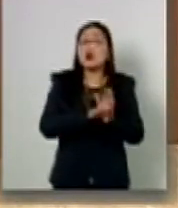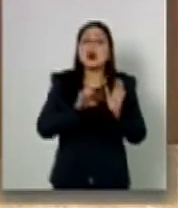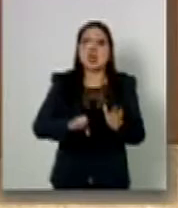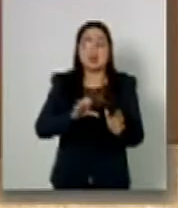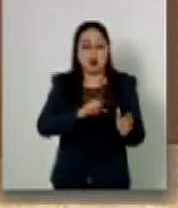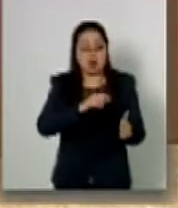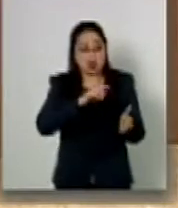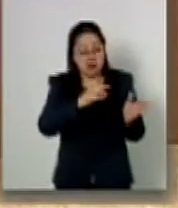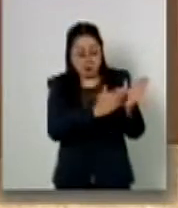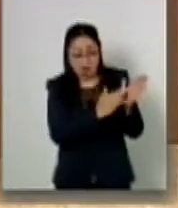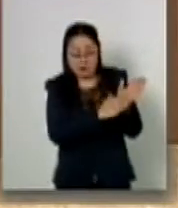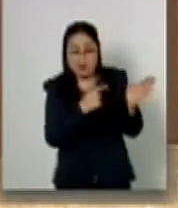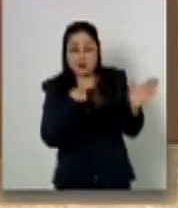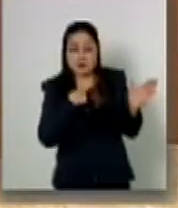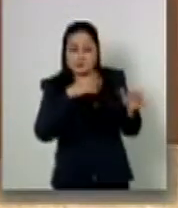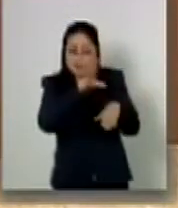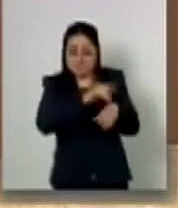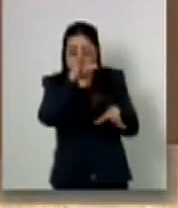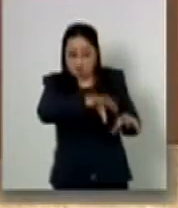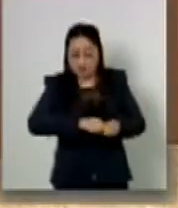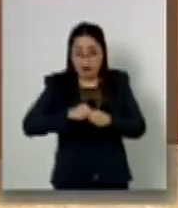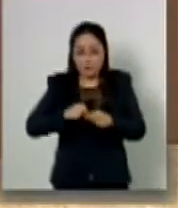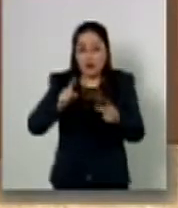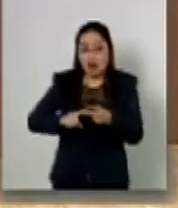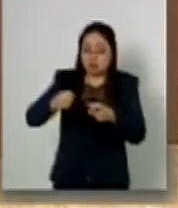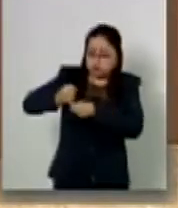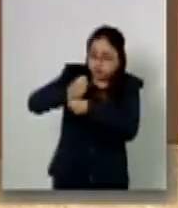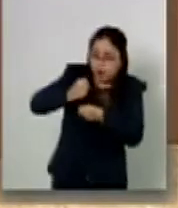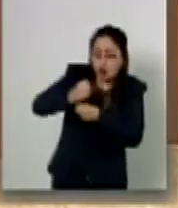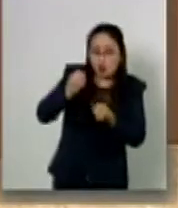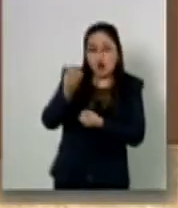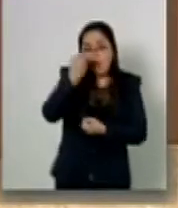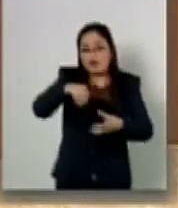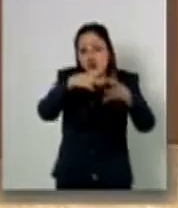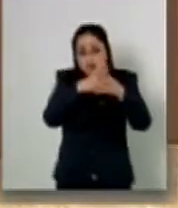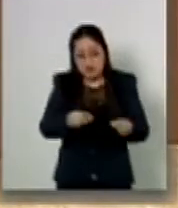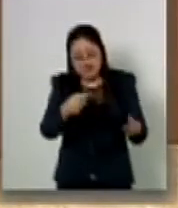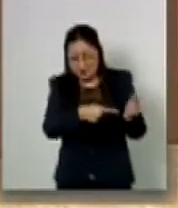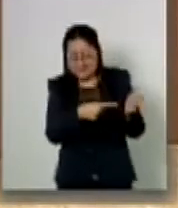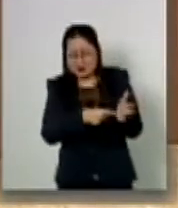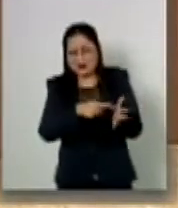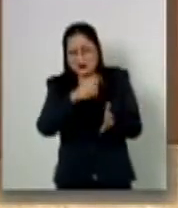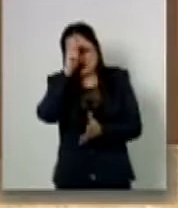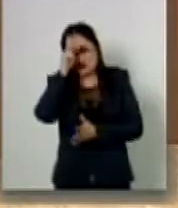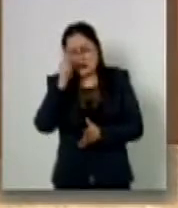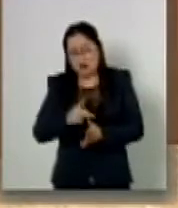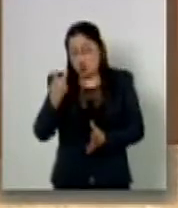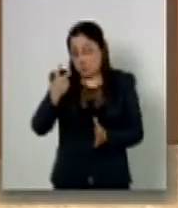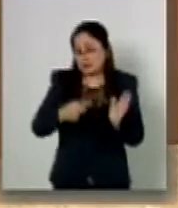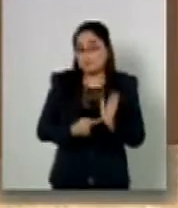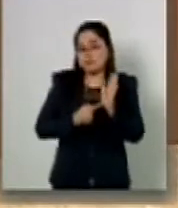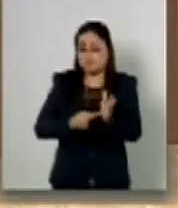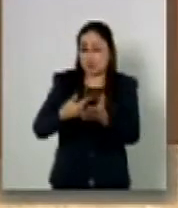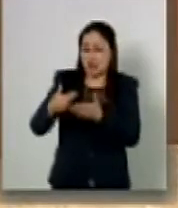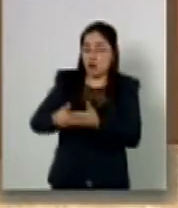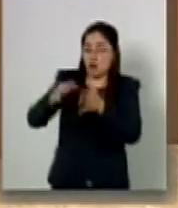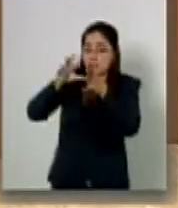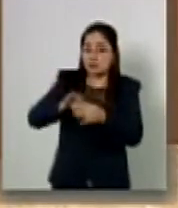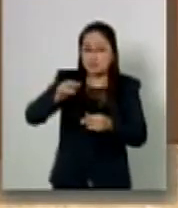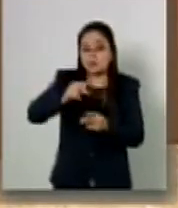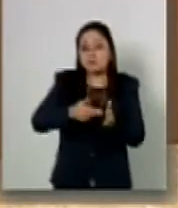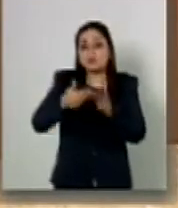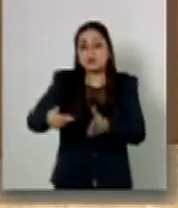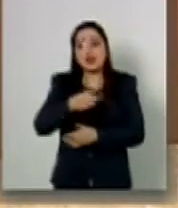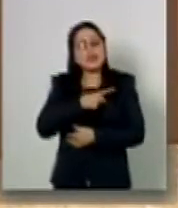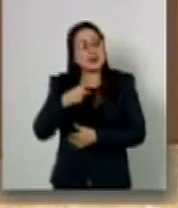extrajudiciales, tortura y desapariciones forzadas, entre otras. que pone en evidencia, decía y recalco, la necesidad